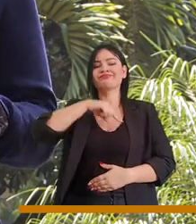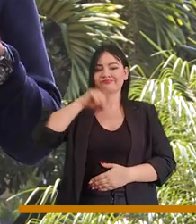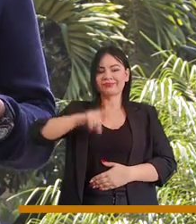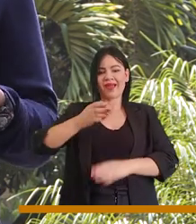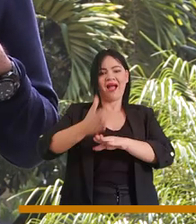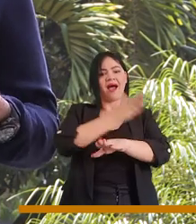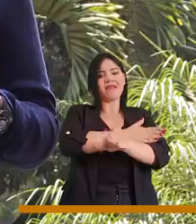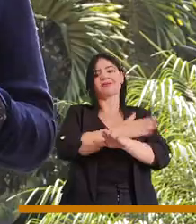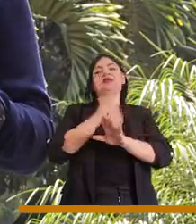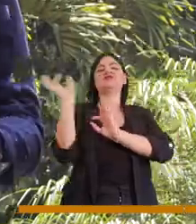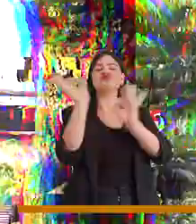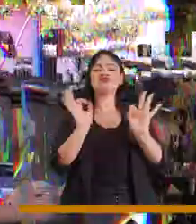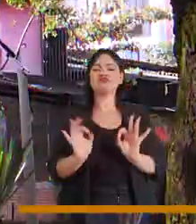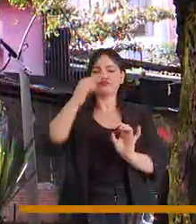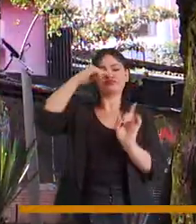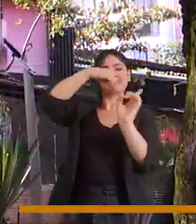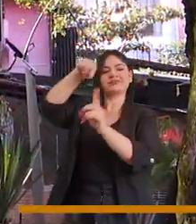organizar el turismo de esta ciudad.